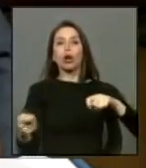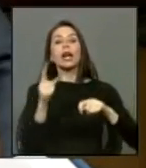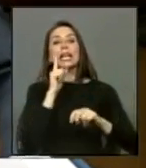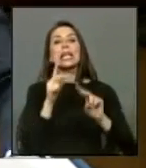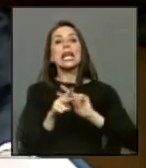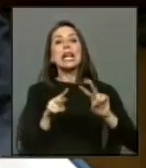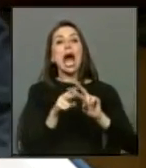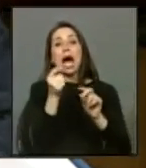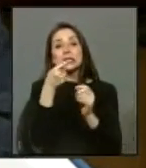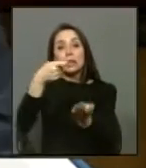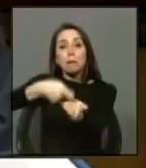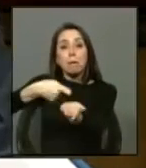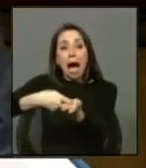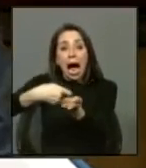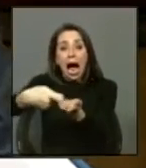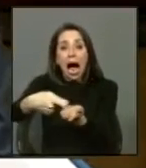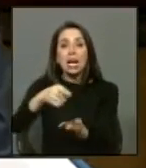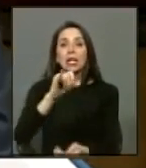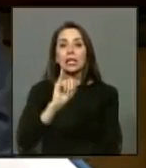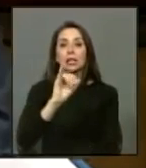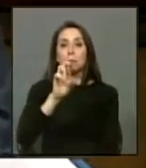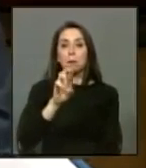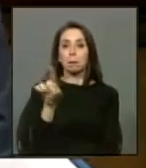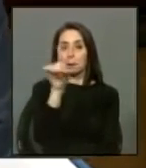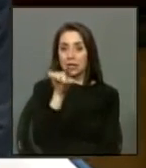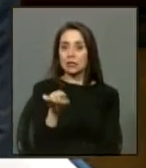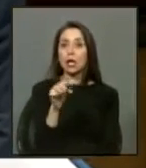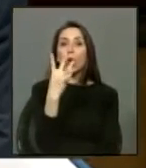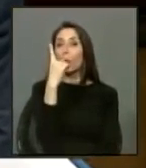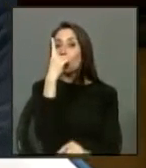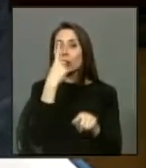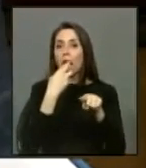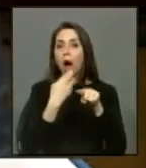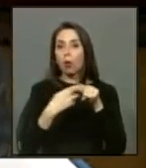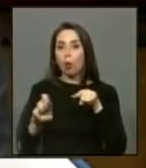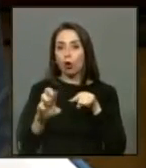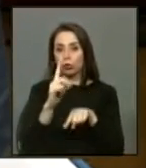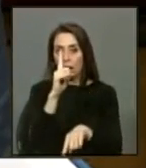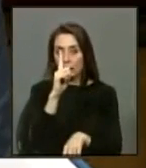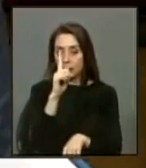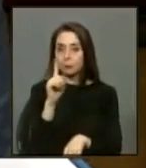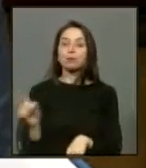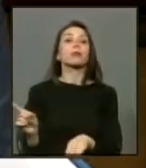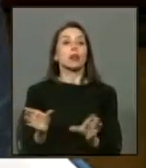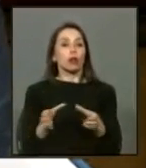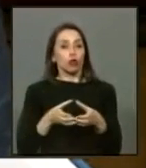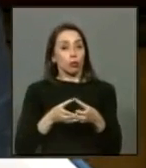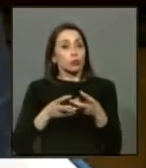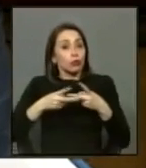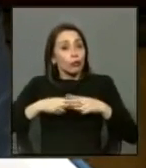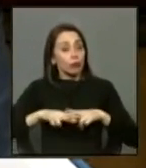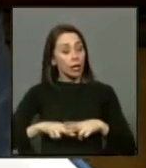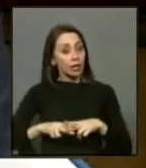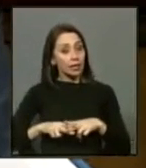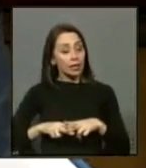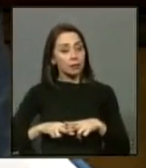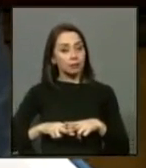Previsión Social en una sola cuota. La Comisión Técnica dispuso